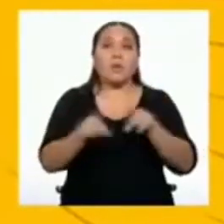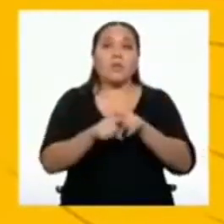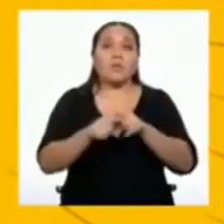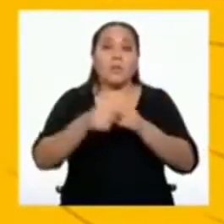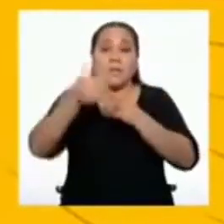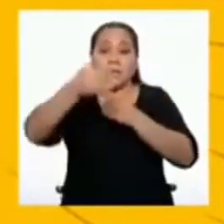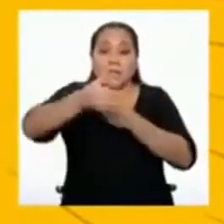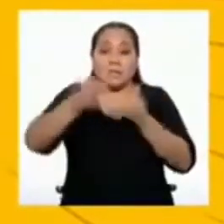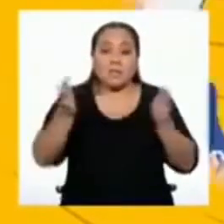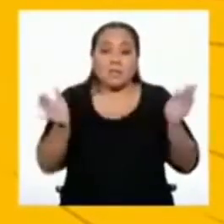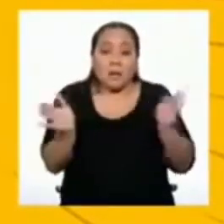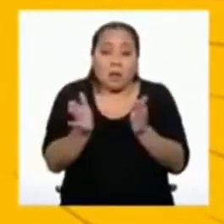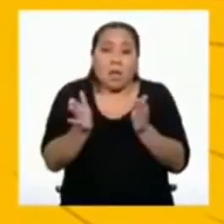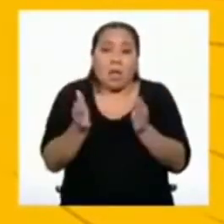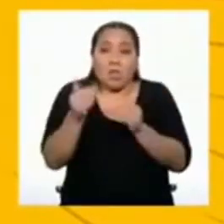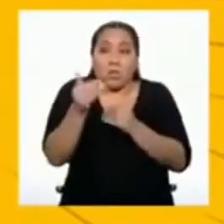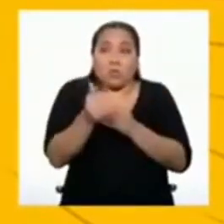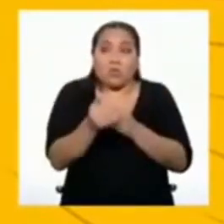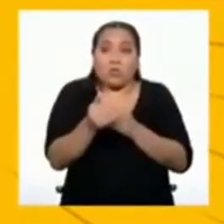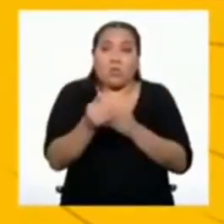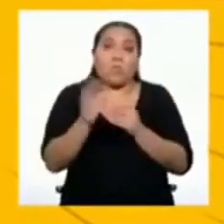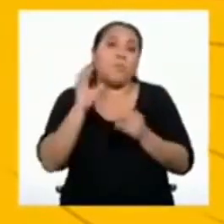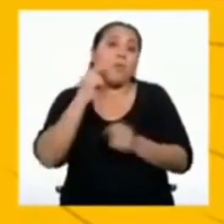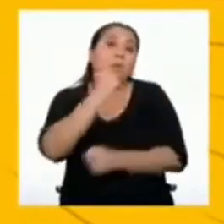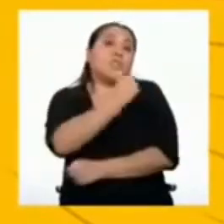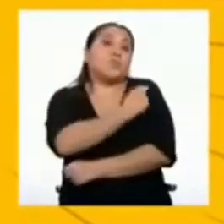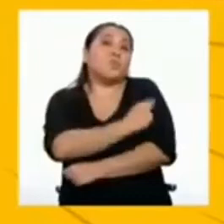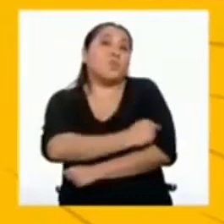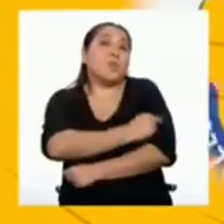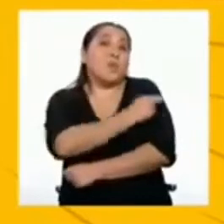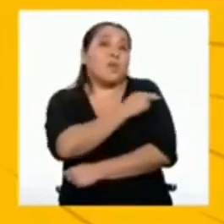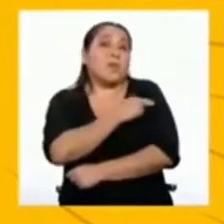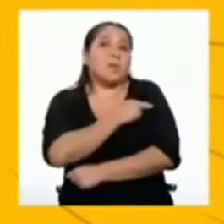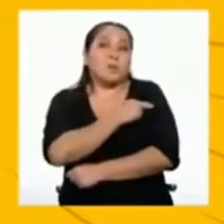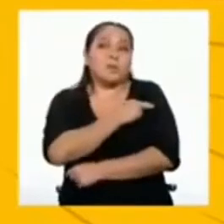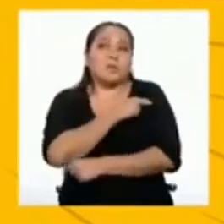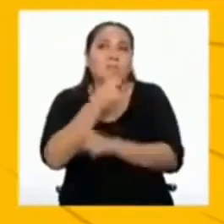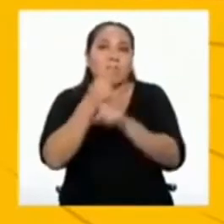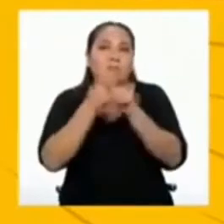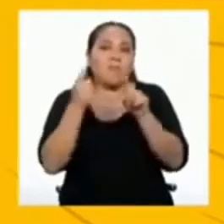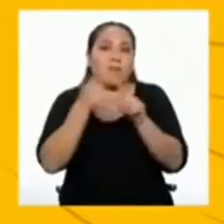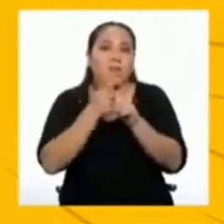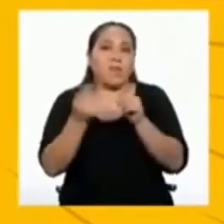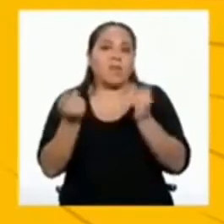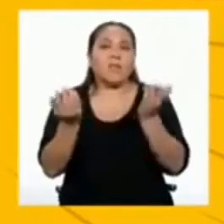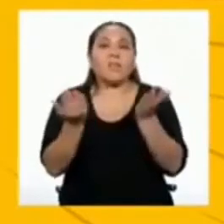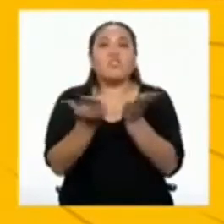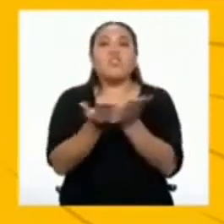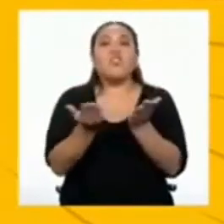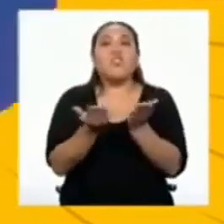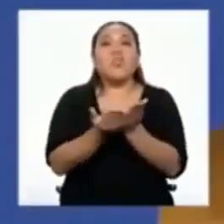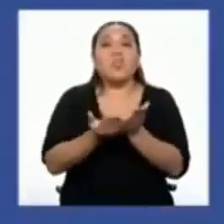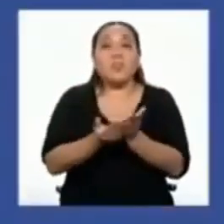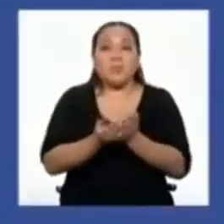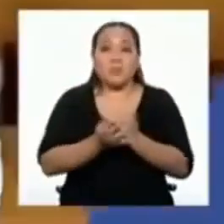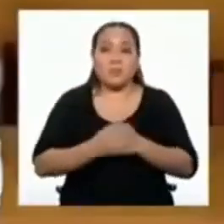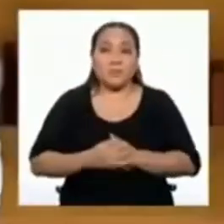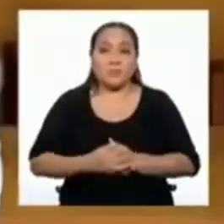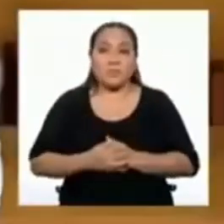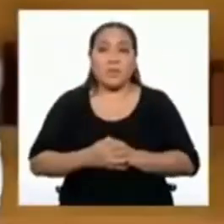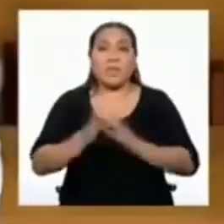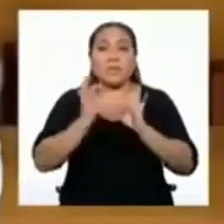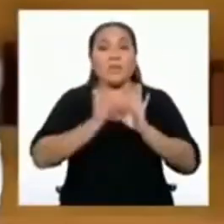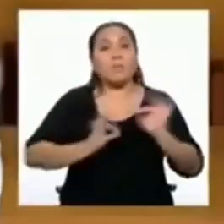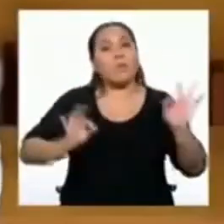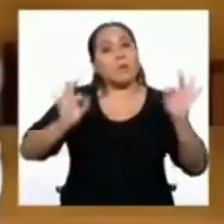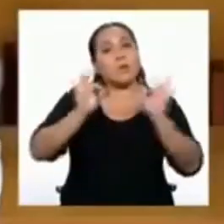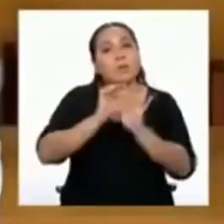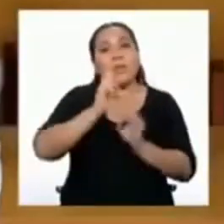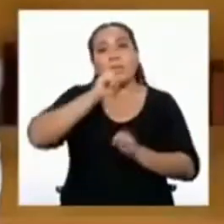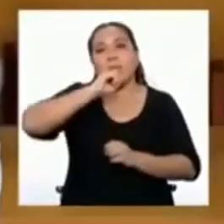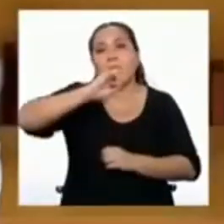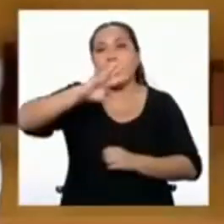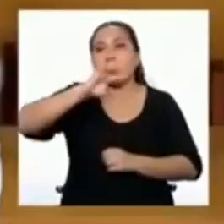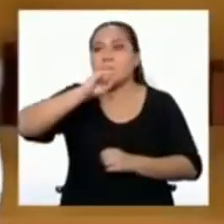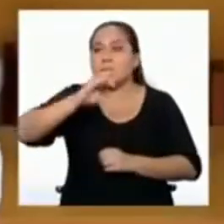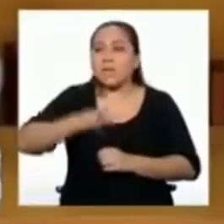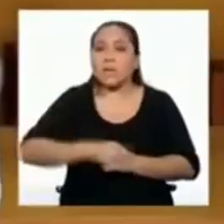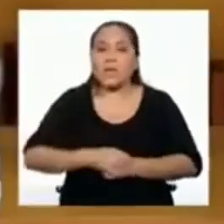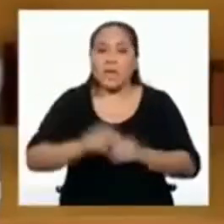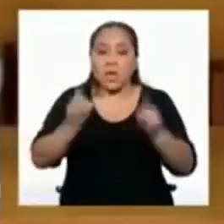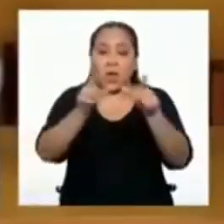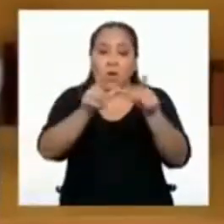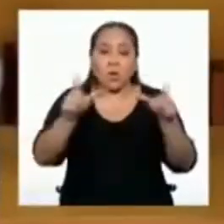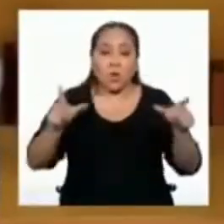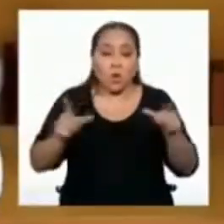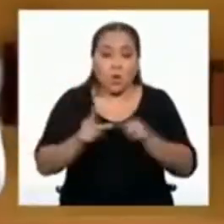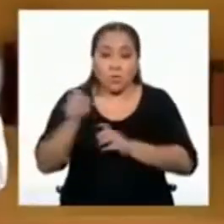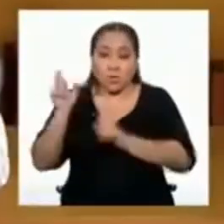cerrados como hospitales e instituciones educativas. Es importante mencionar que el espacio público